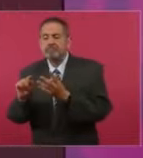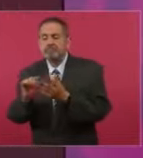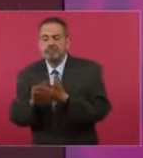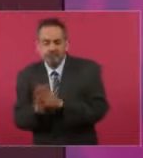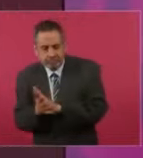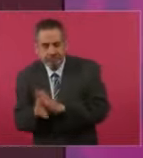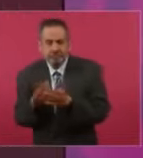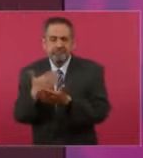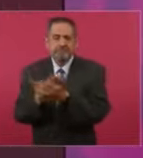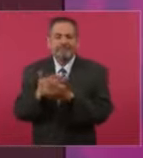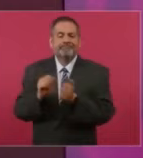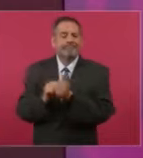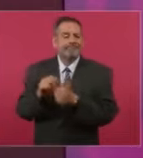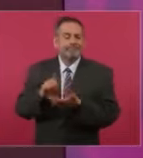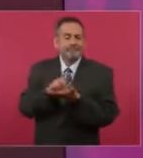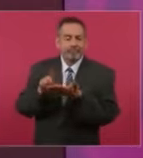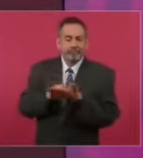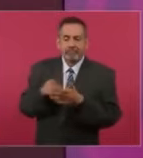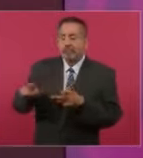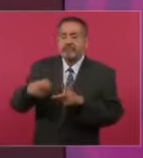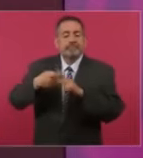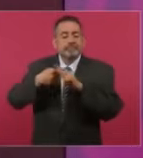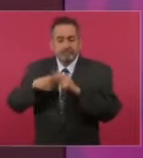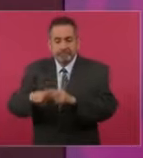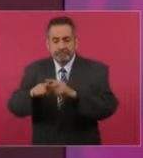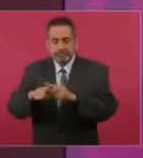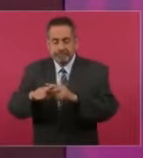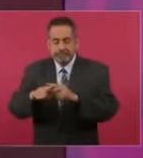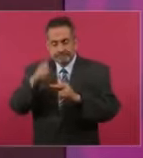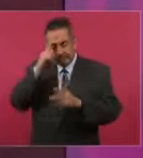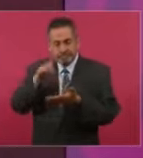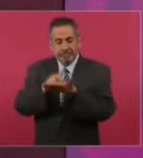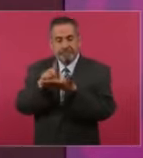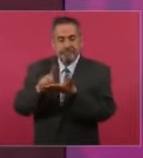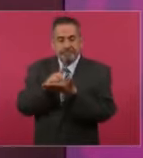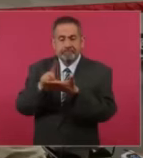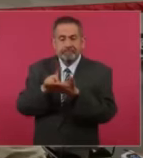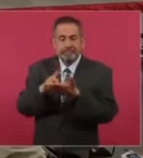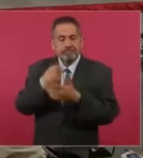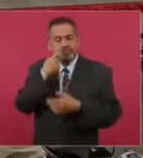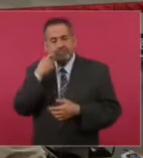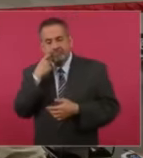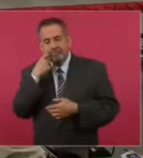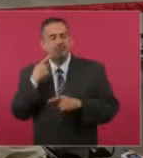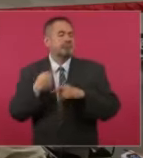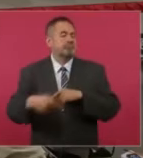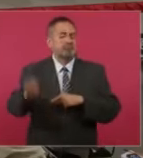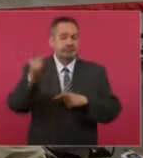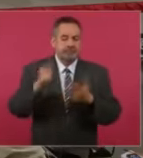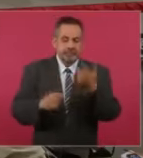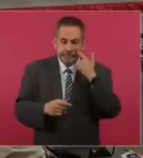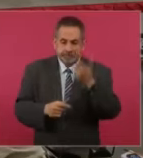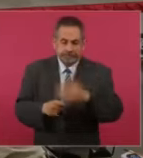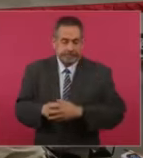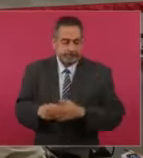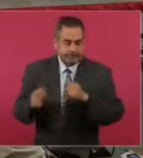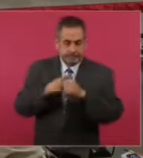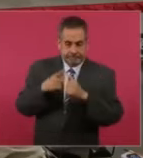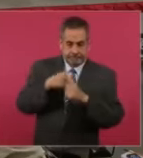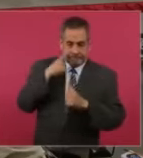los fenómenos de inducción o atrapamiento de las adicciones. Vamos a ver la primera, por favor.